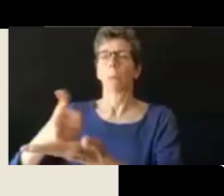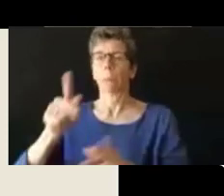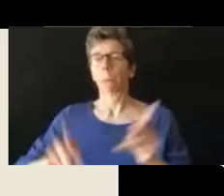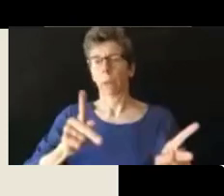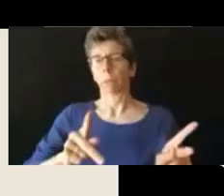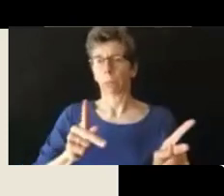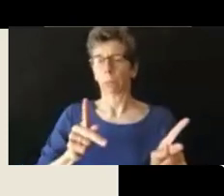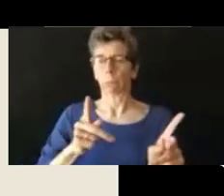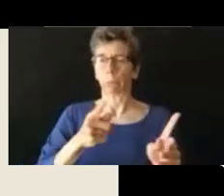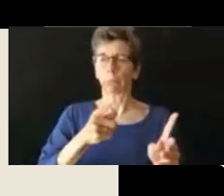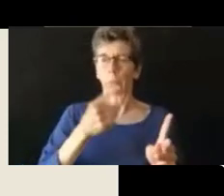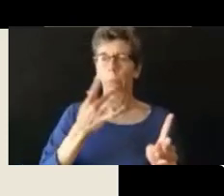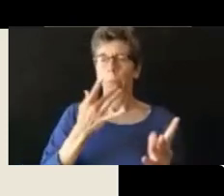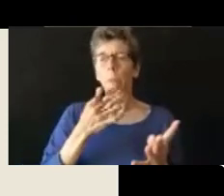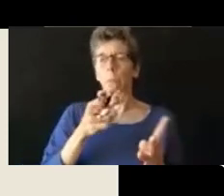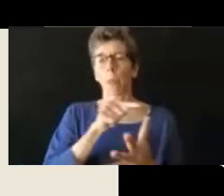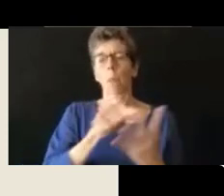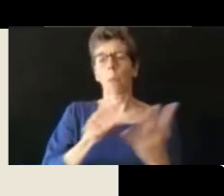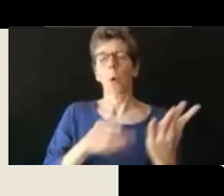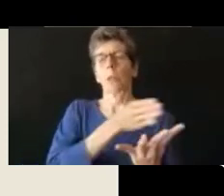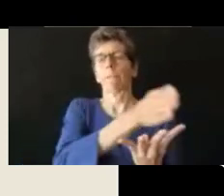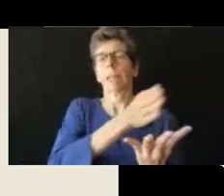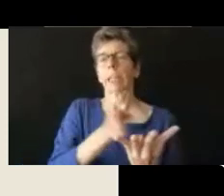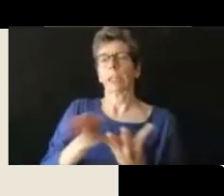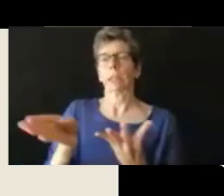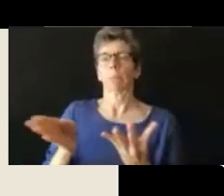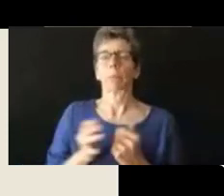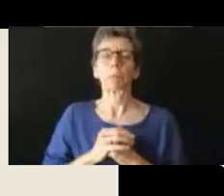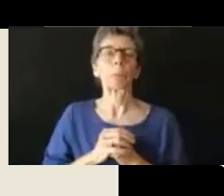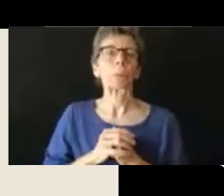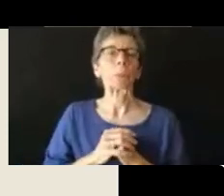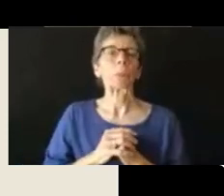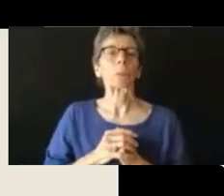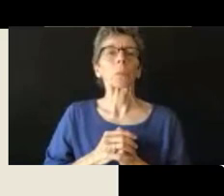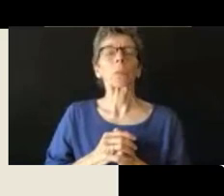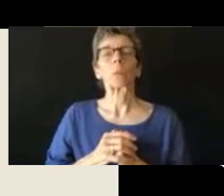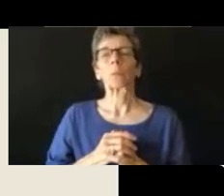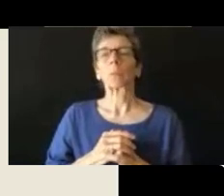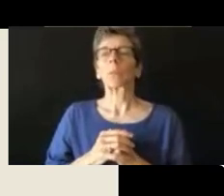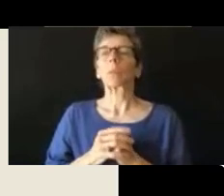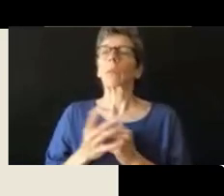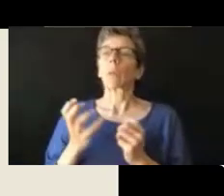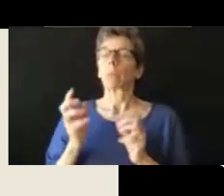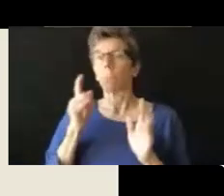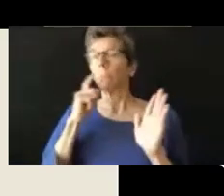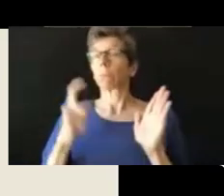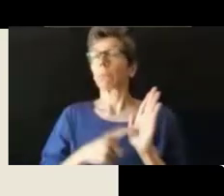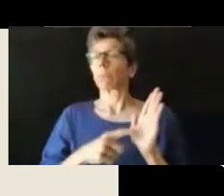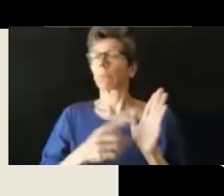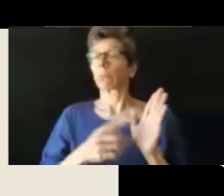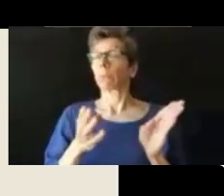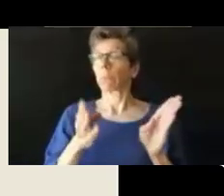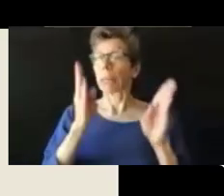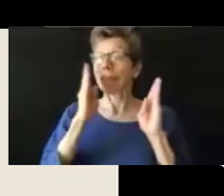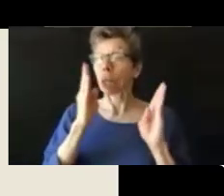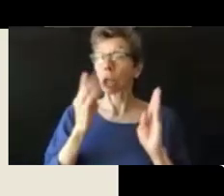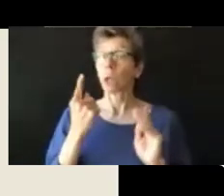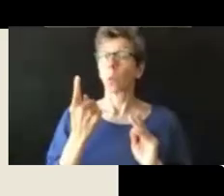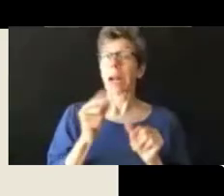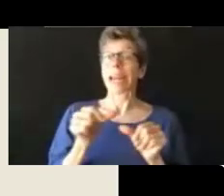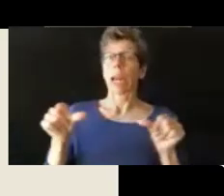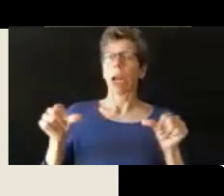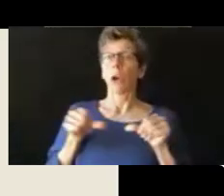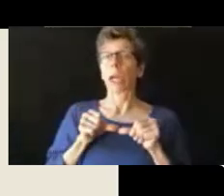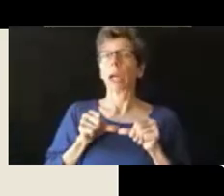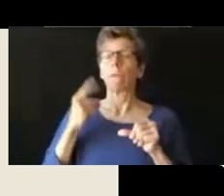personas que tienen problemas legales en el estado de Washington. Y yo nada más quería que presten atención a la sección especial